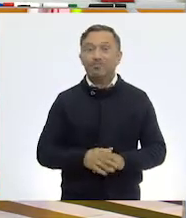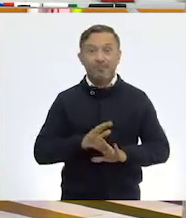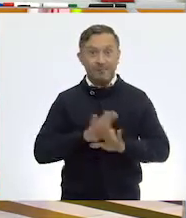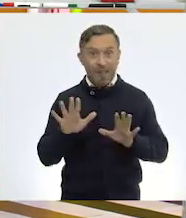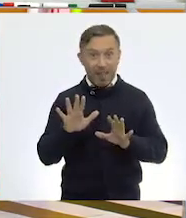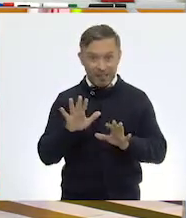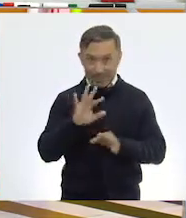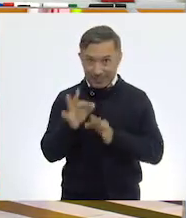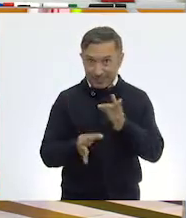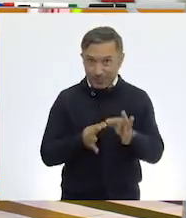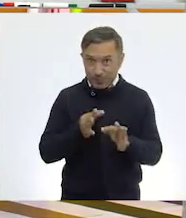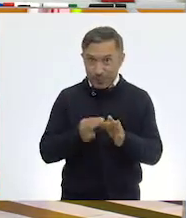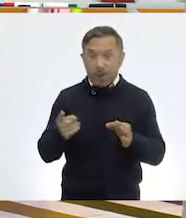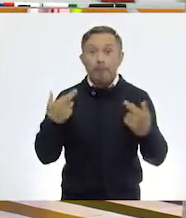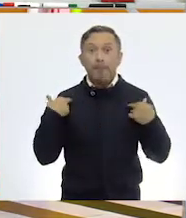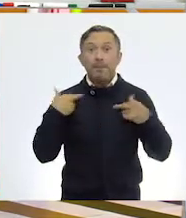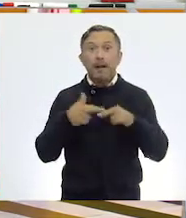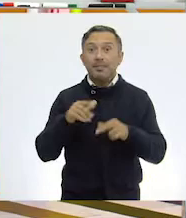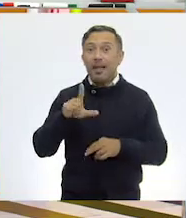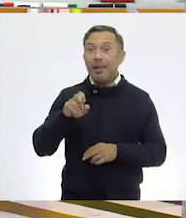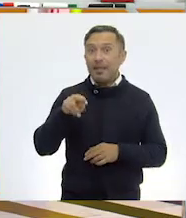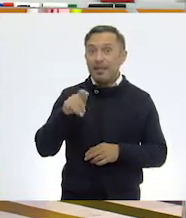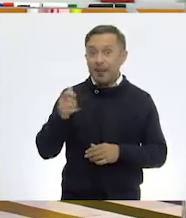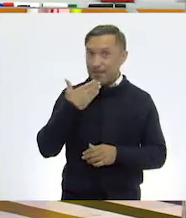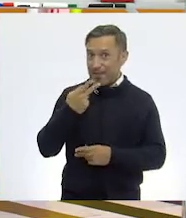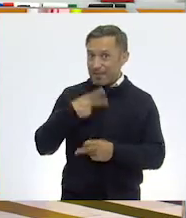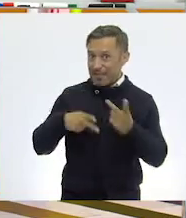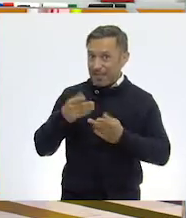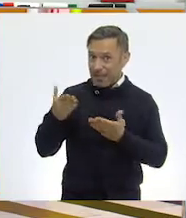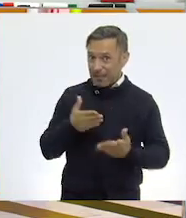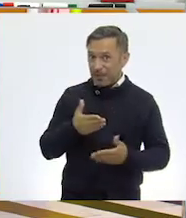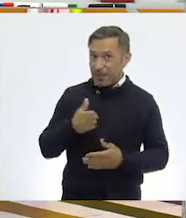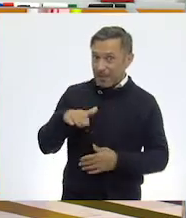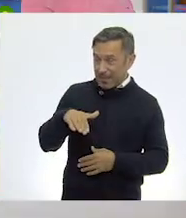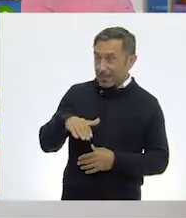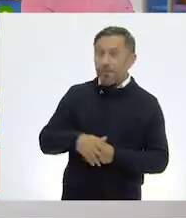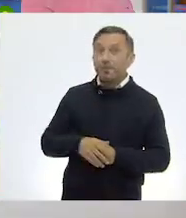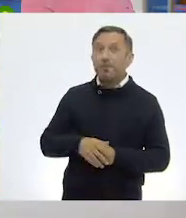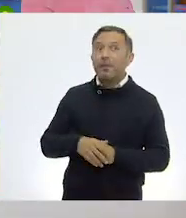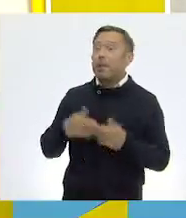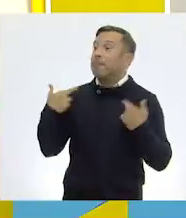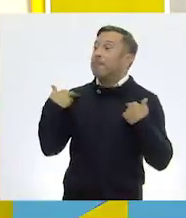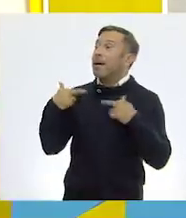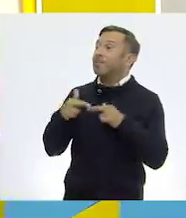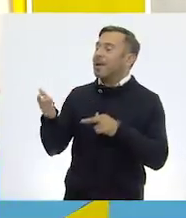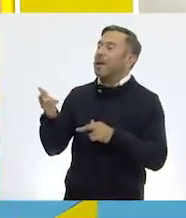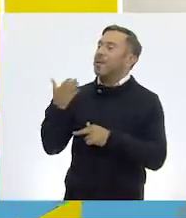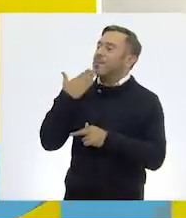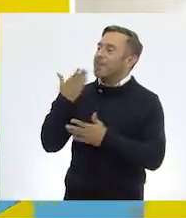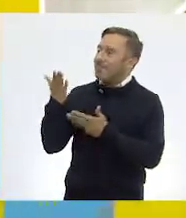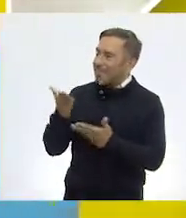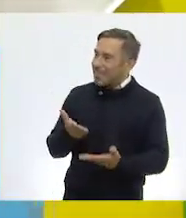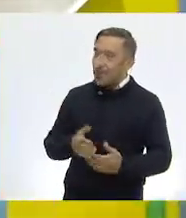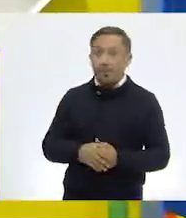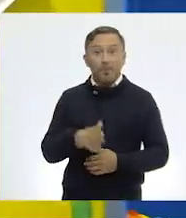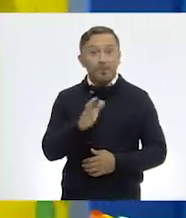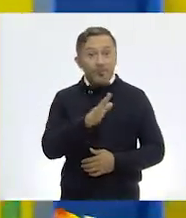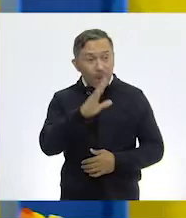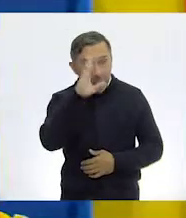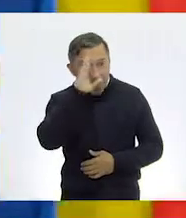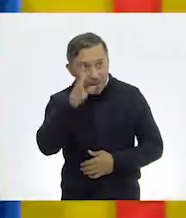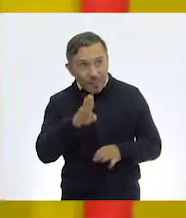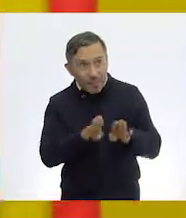y listos para darle la bienvenida a la maestra Leni. ¡Ayúdenme! ¡Maestra Leni! ¡Bienvenida! Hola, Ale, ¿cómo estás?